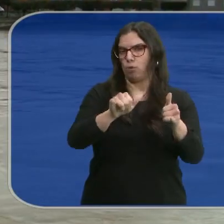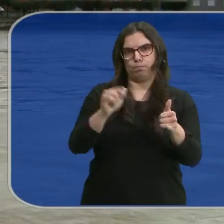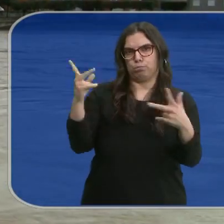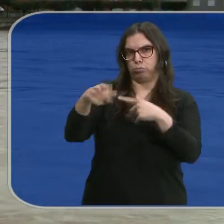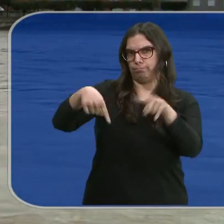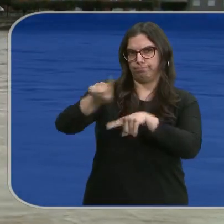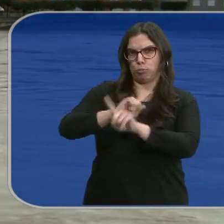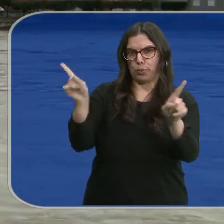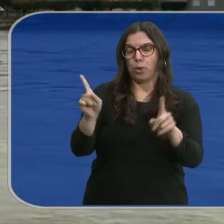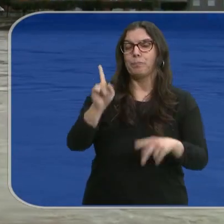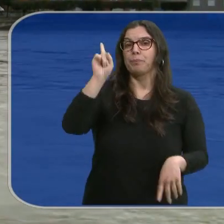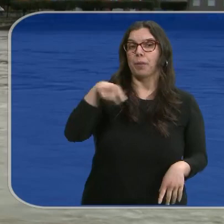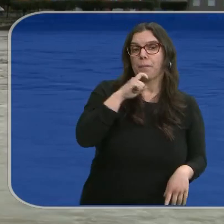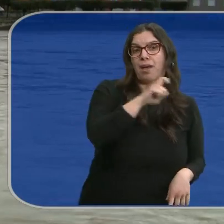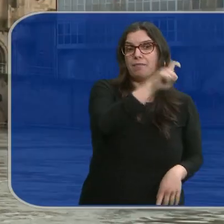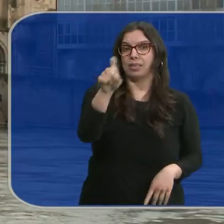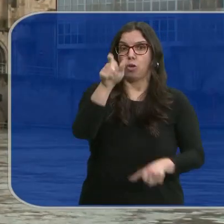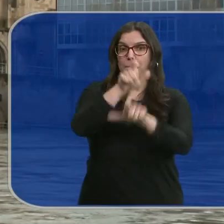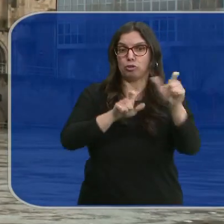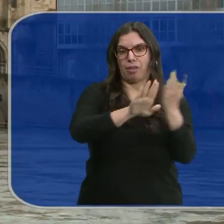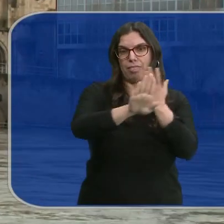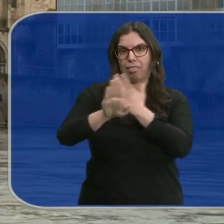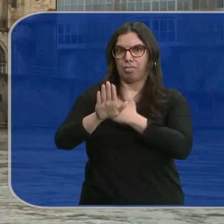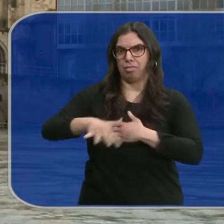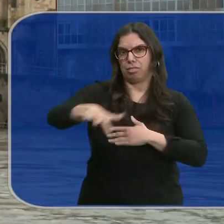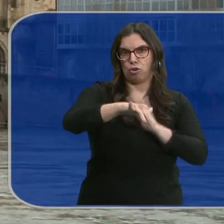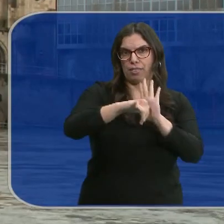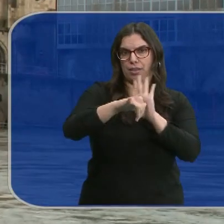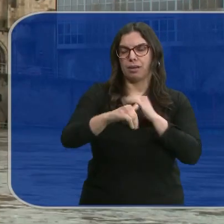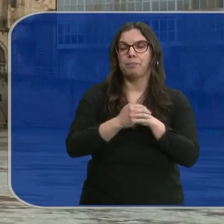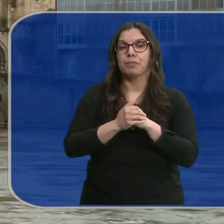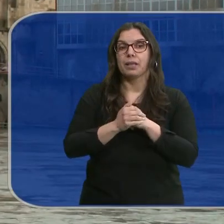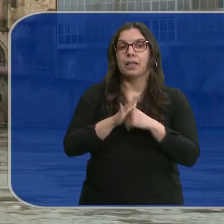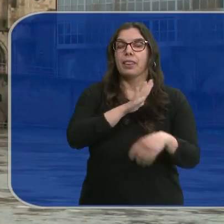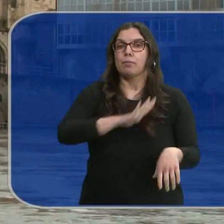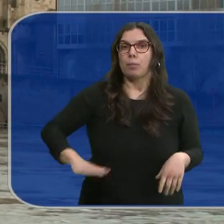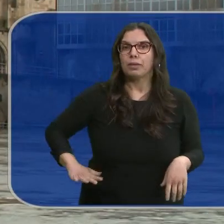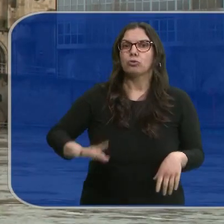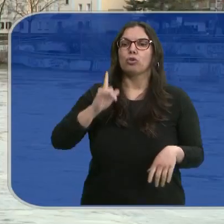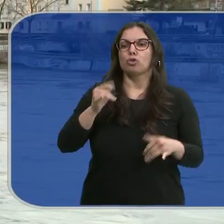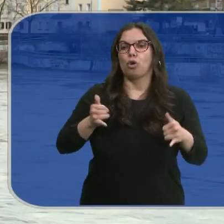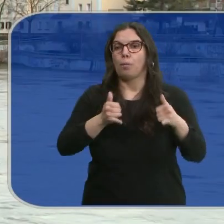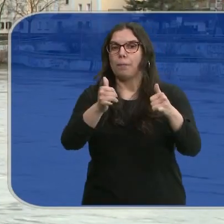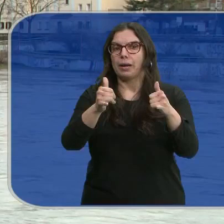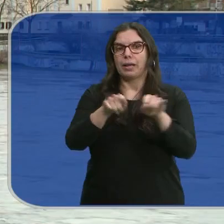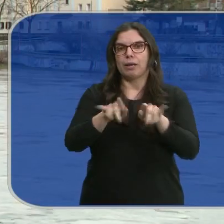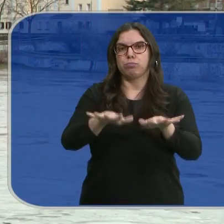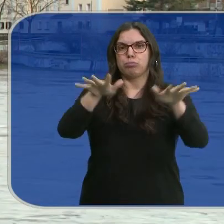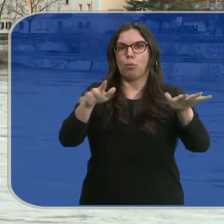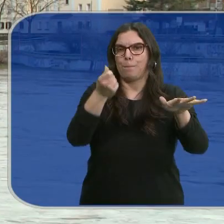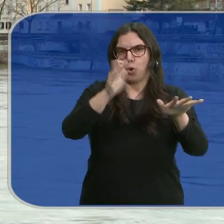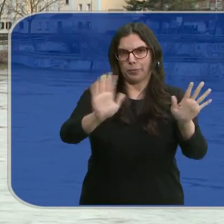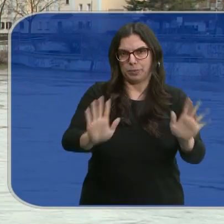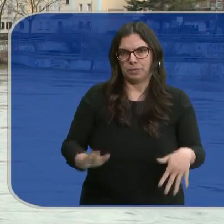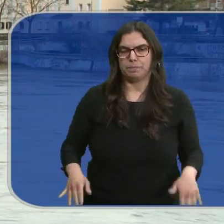río Ebro y también se ha avisado al vecindario de la zona. De momento solo los márgenes del río se encuentran anegados.